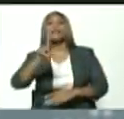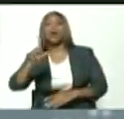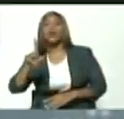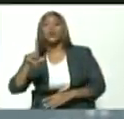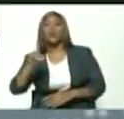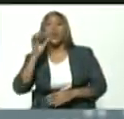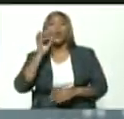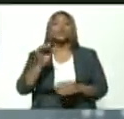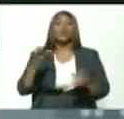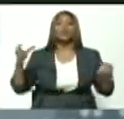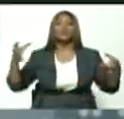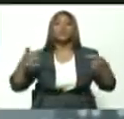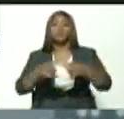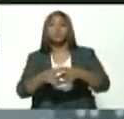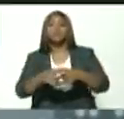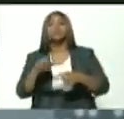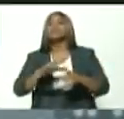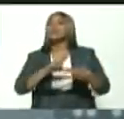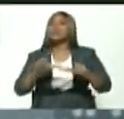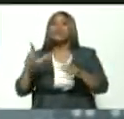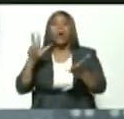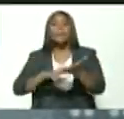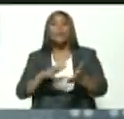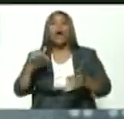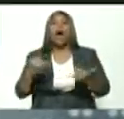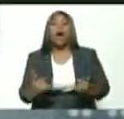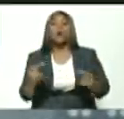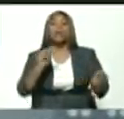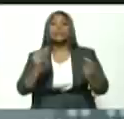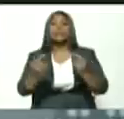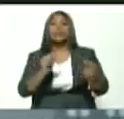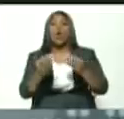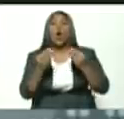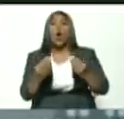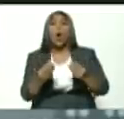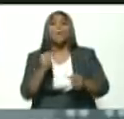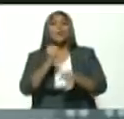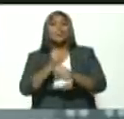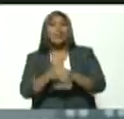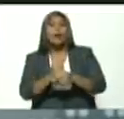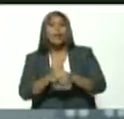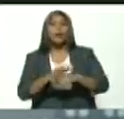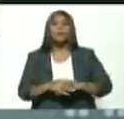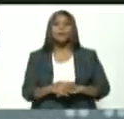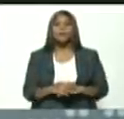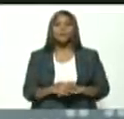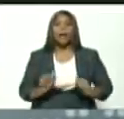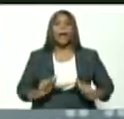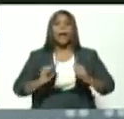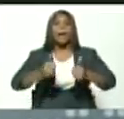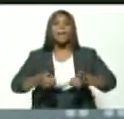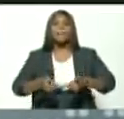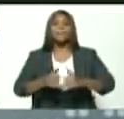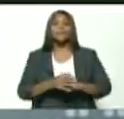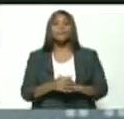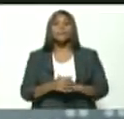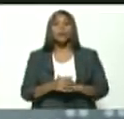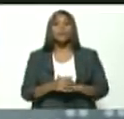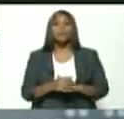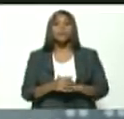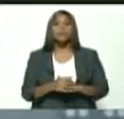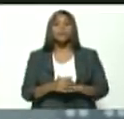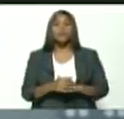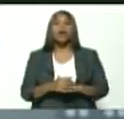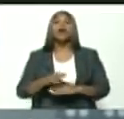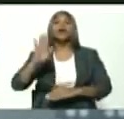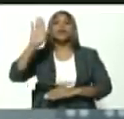constituidos y que están ahorita discutiendo su agenda de trabajo para iniciar o pasar a la